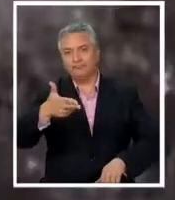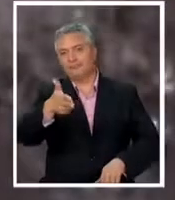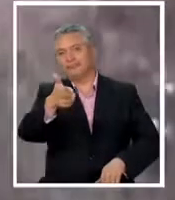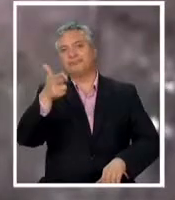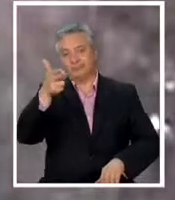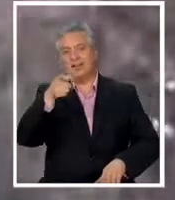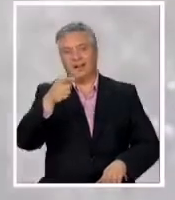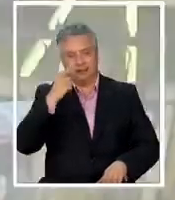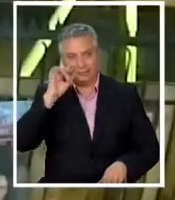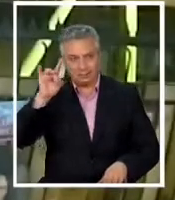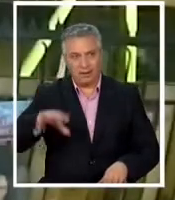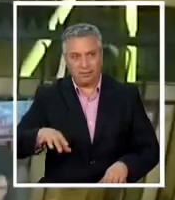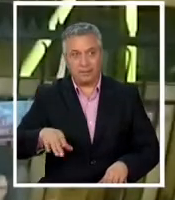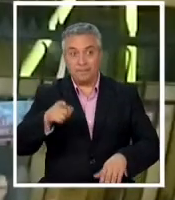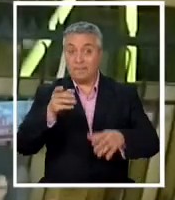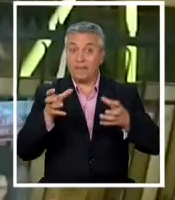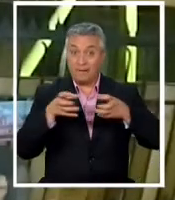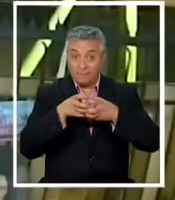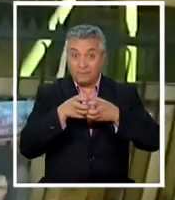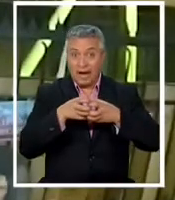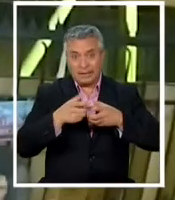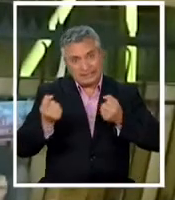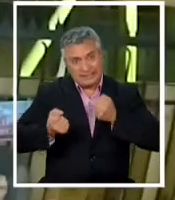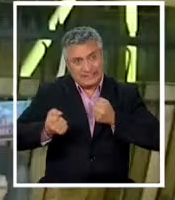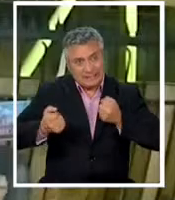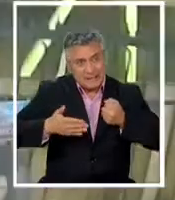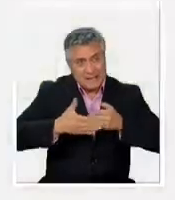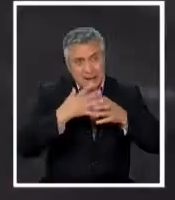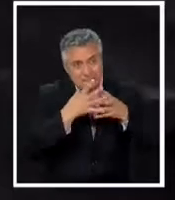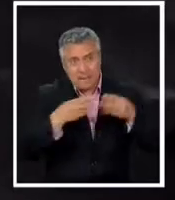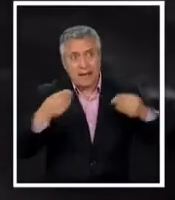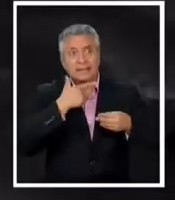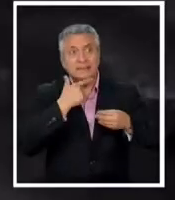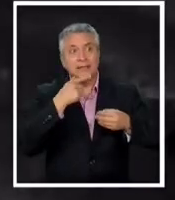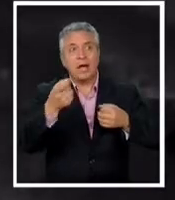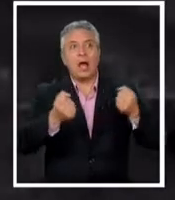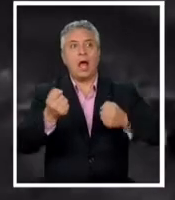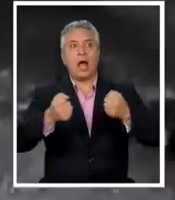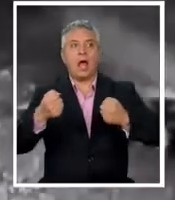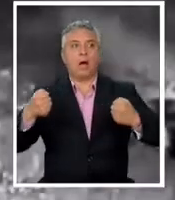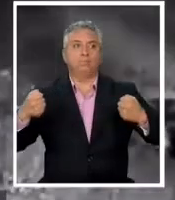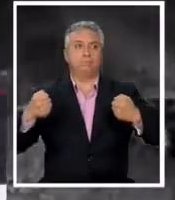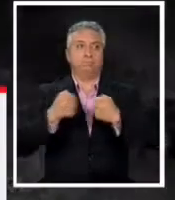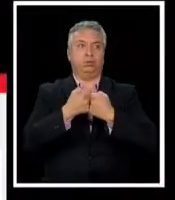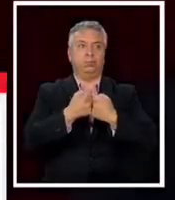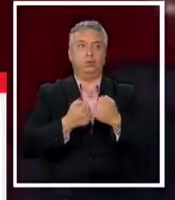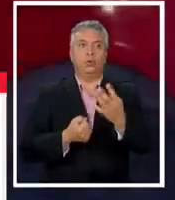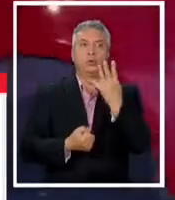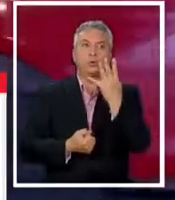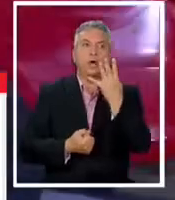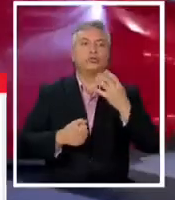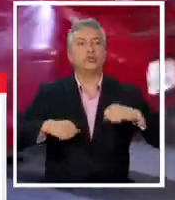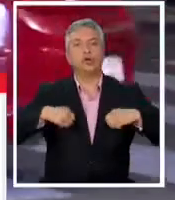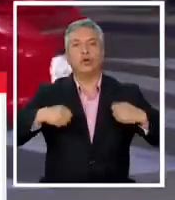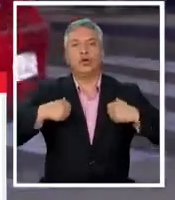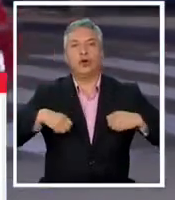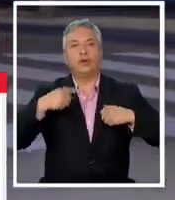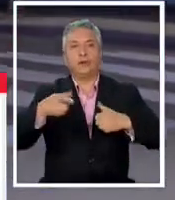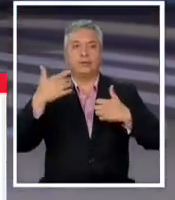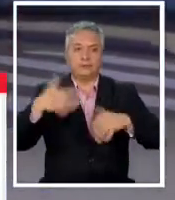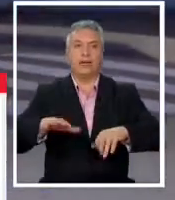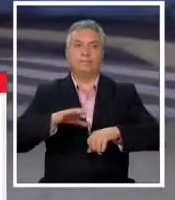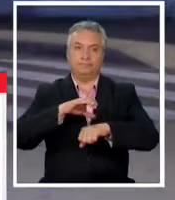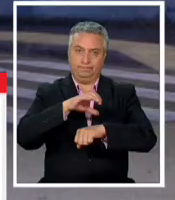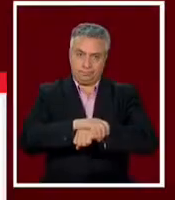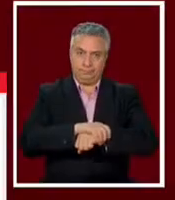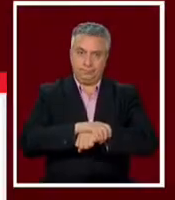La banda intentó escapar, pero chocaron el vehículo. Cuatro jóvenes fueron detenidos, tres de 17 y uno de solo